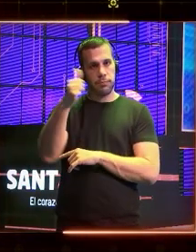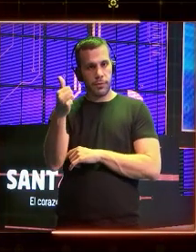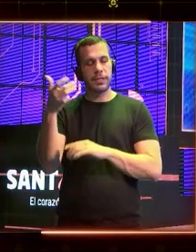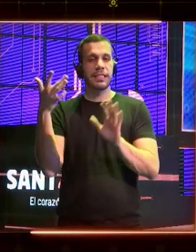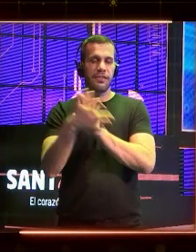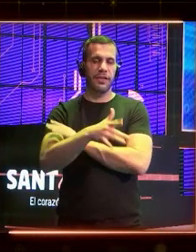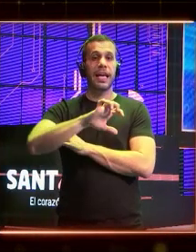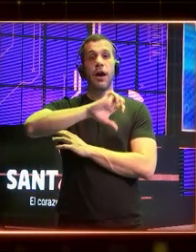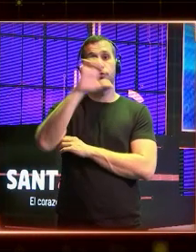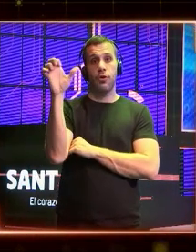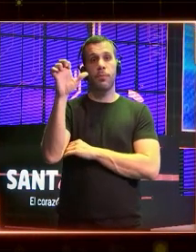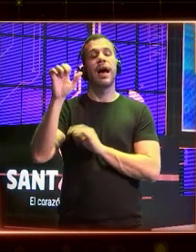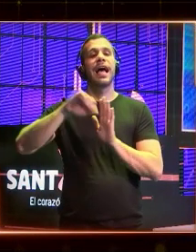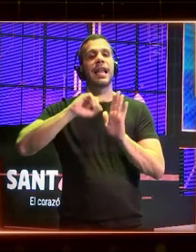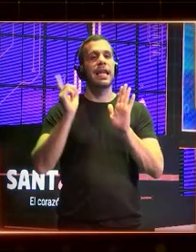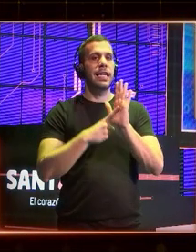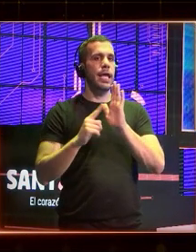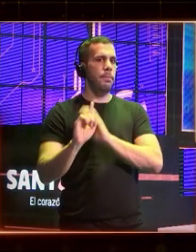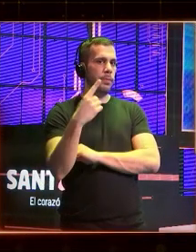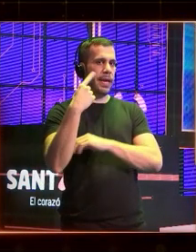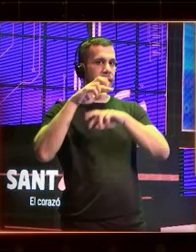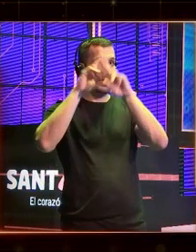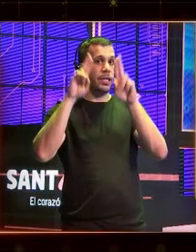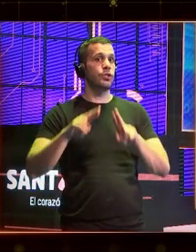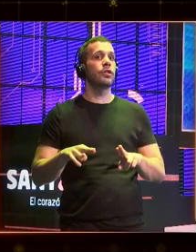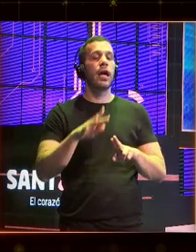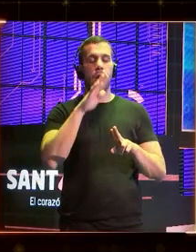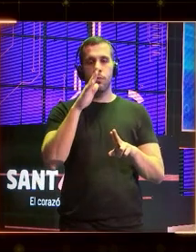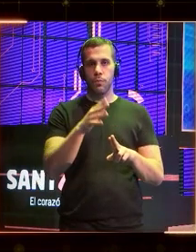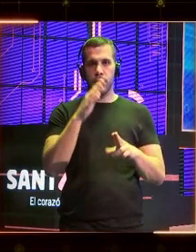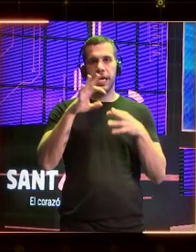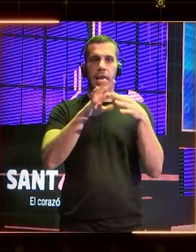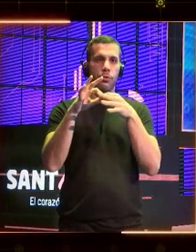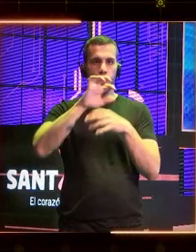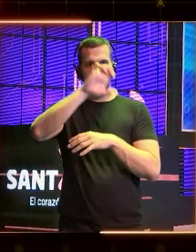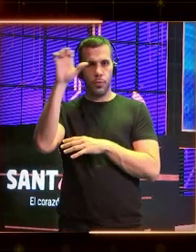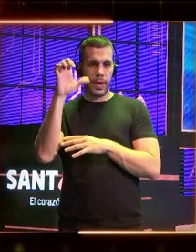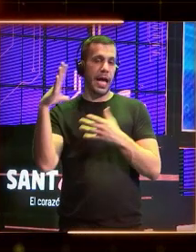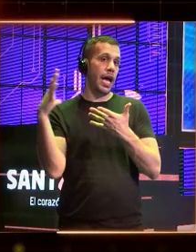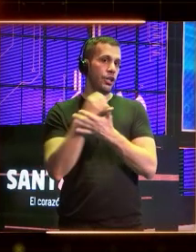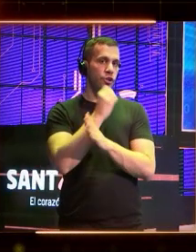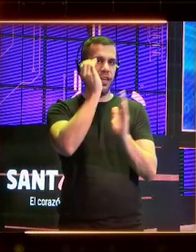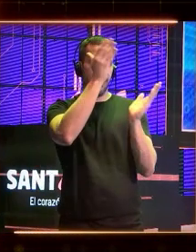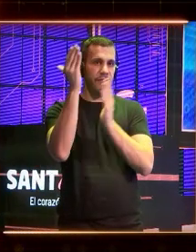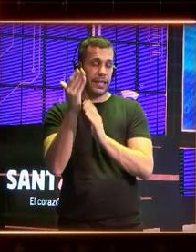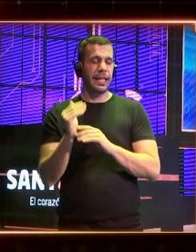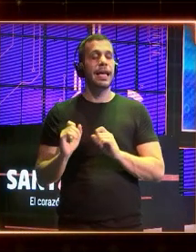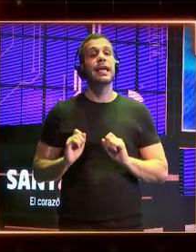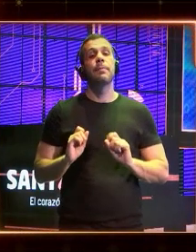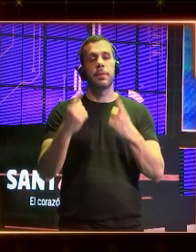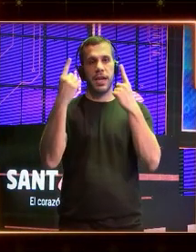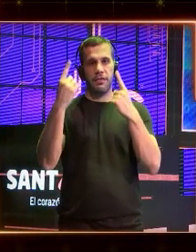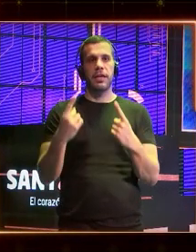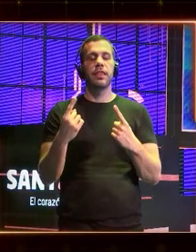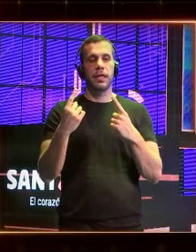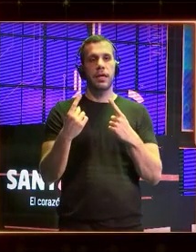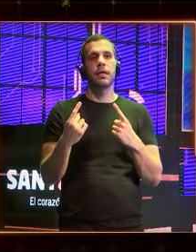ley internacional porque afecta a todos los países de la Unión, 23 países de la Unión a la vez y la primera vez que alguien se atreve